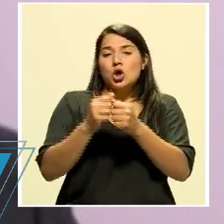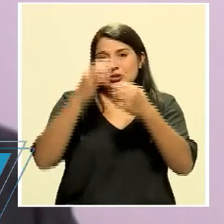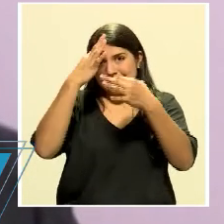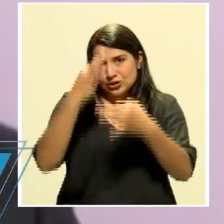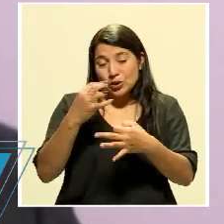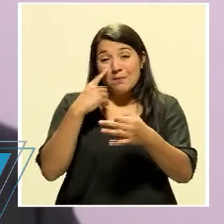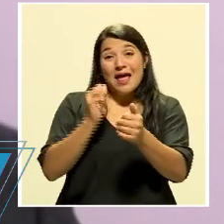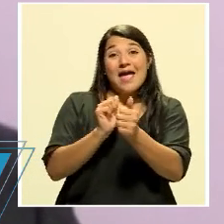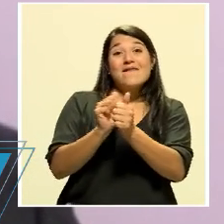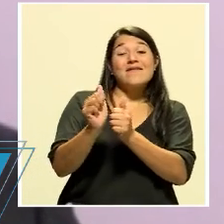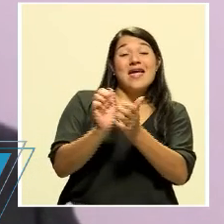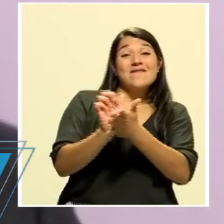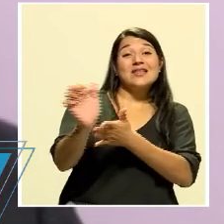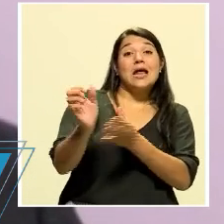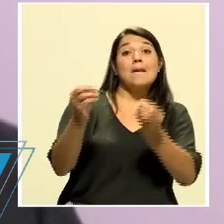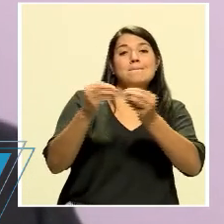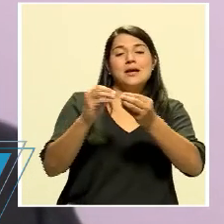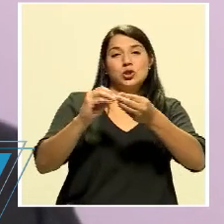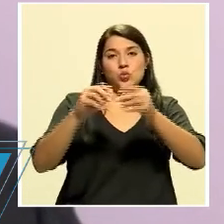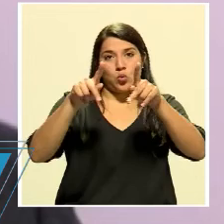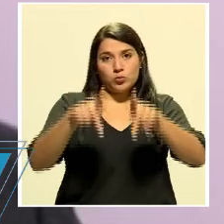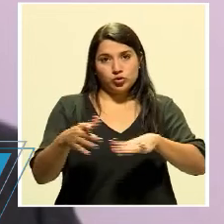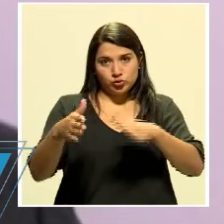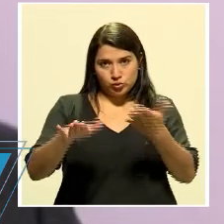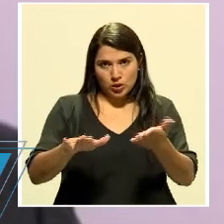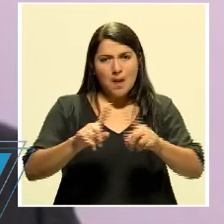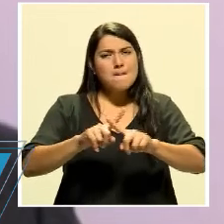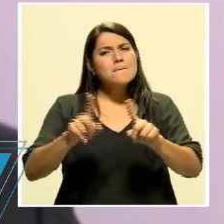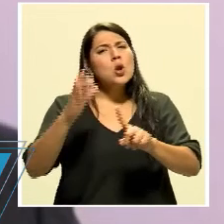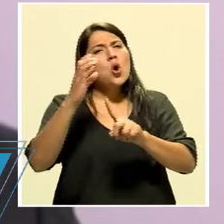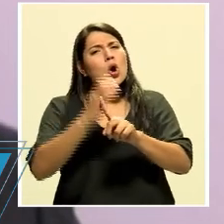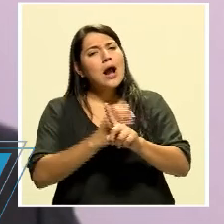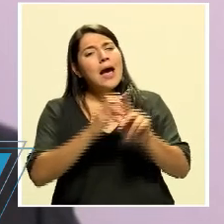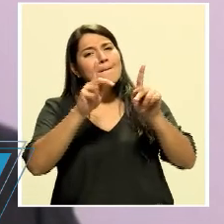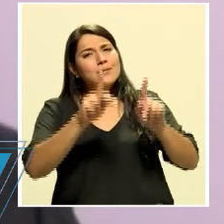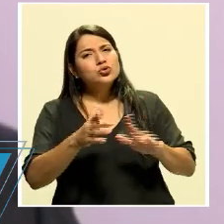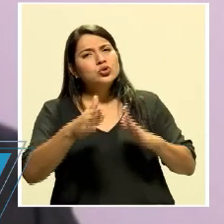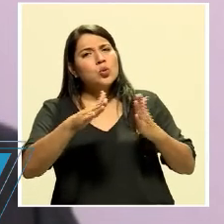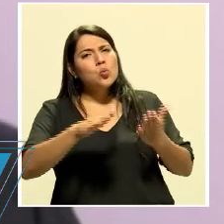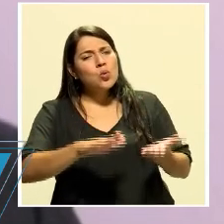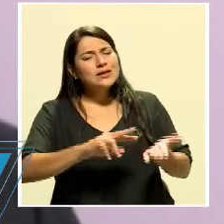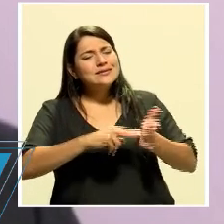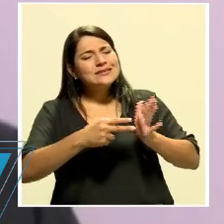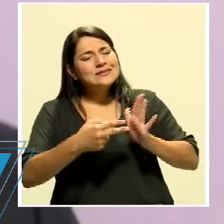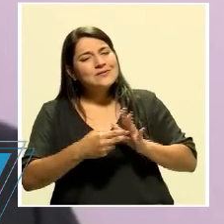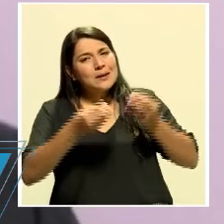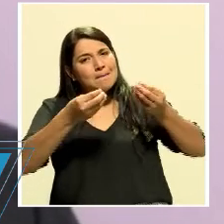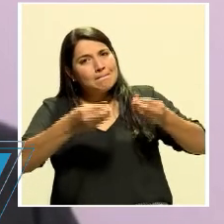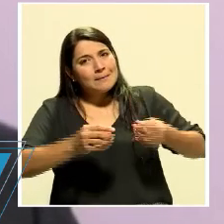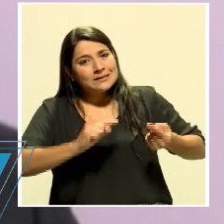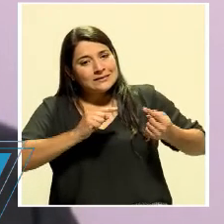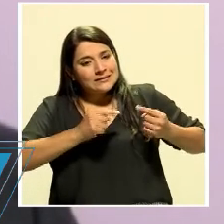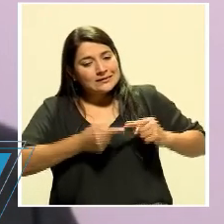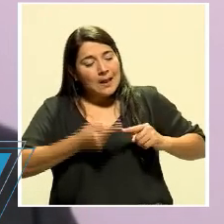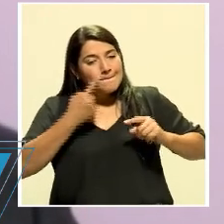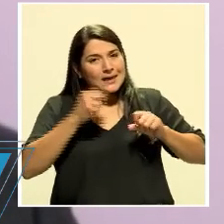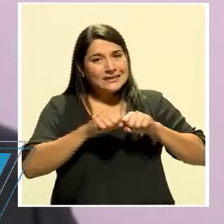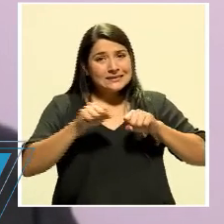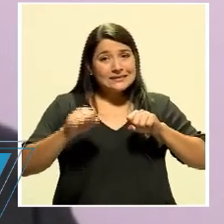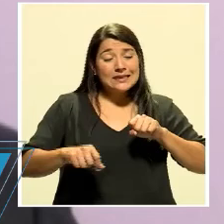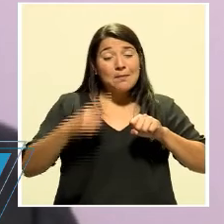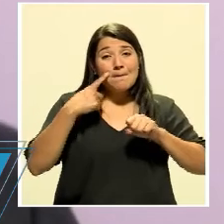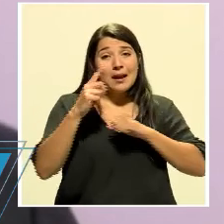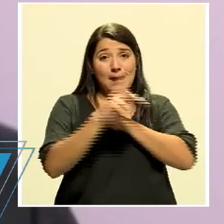fallecimientos. Pero claro que cada muerte es una pérdida, un dolor para el sistema, para el país,